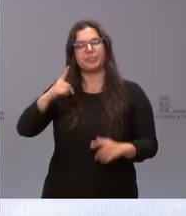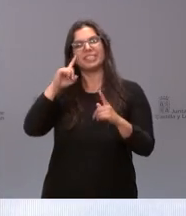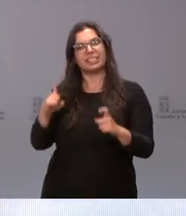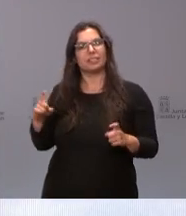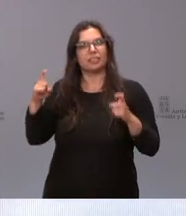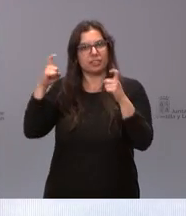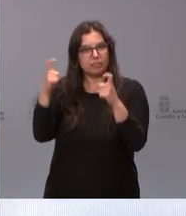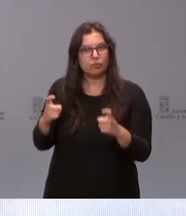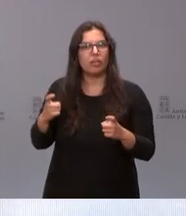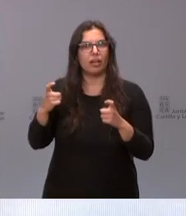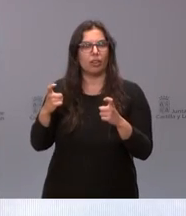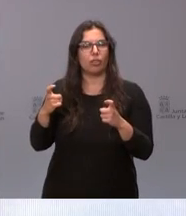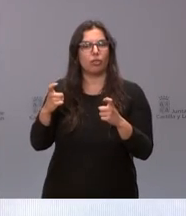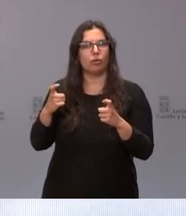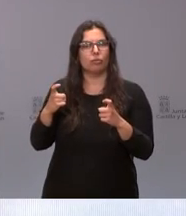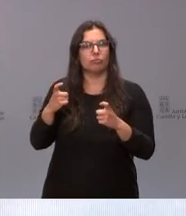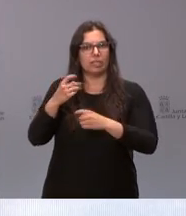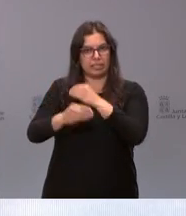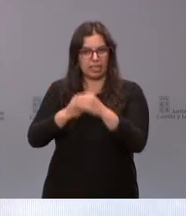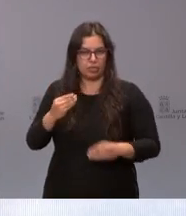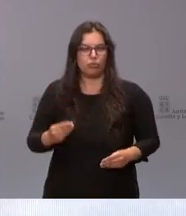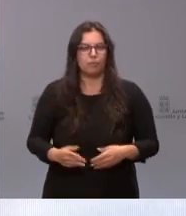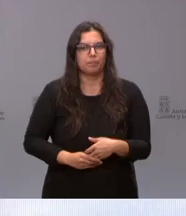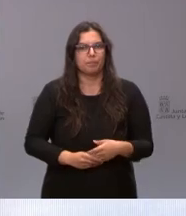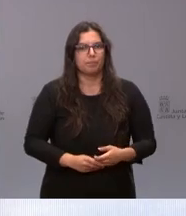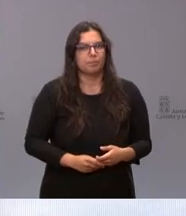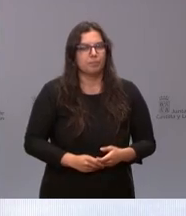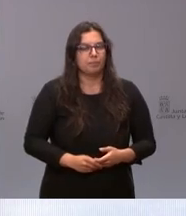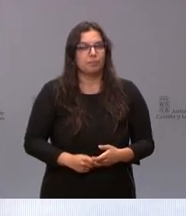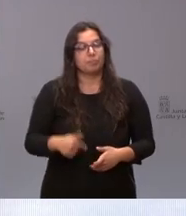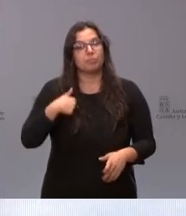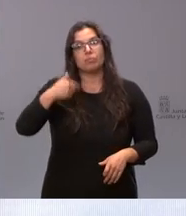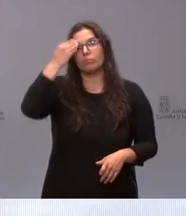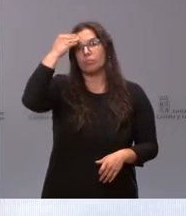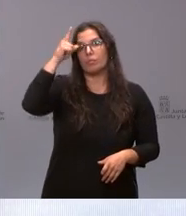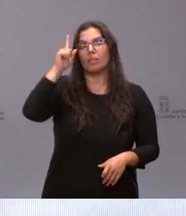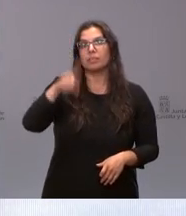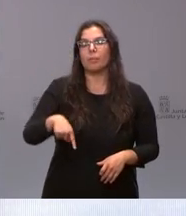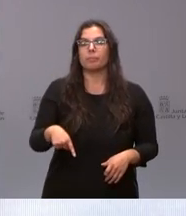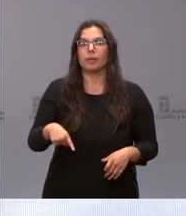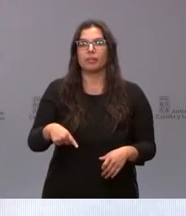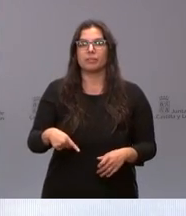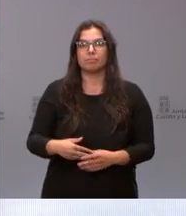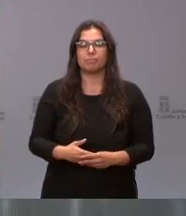personal que se ha hecho Yo creo que también poner